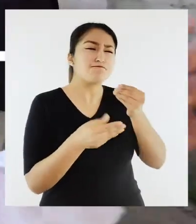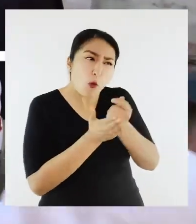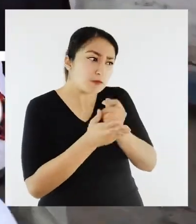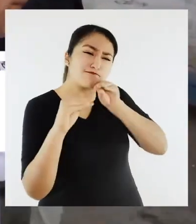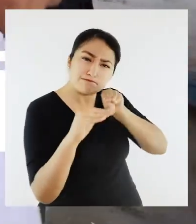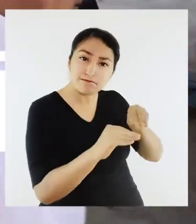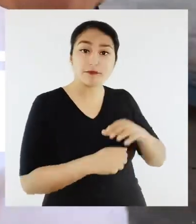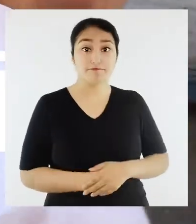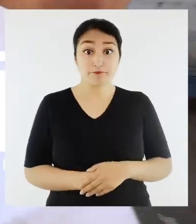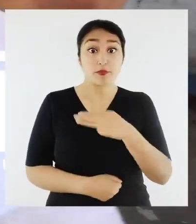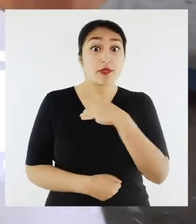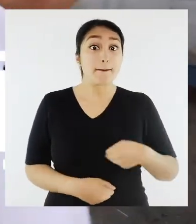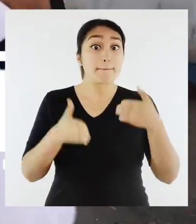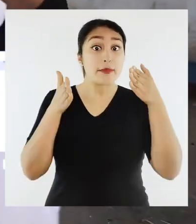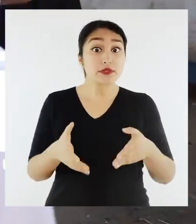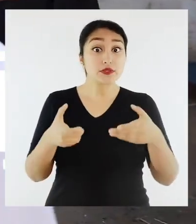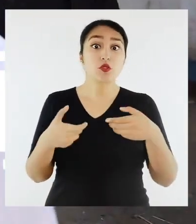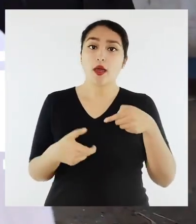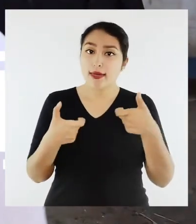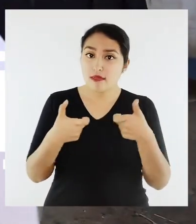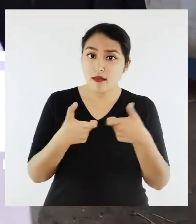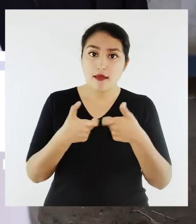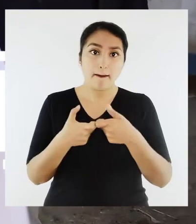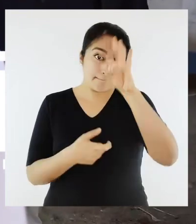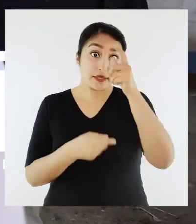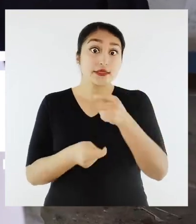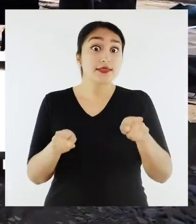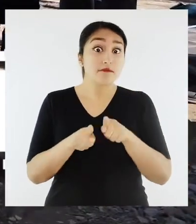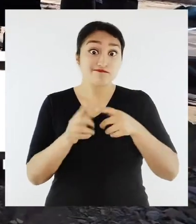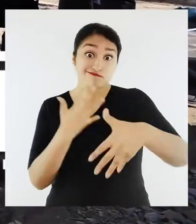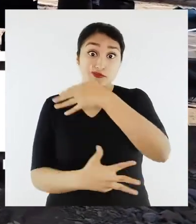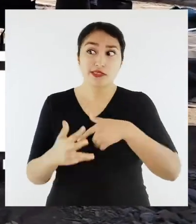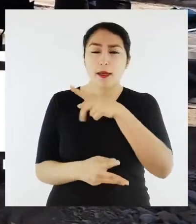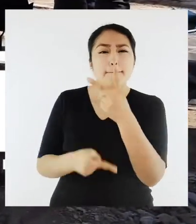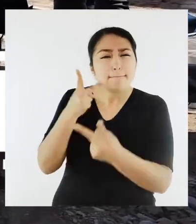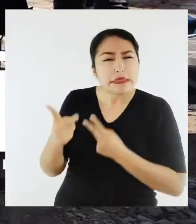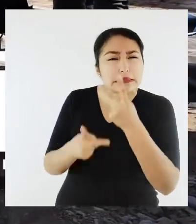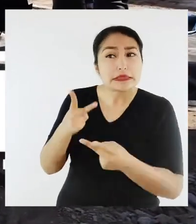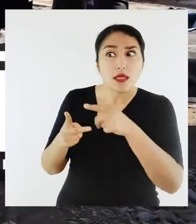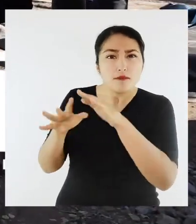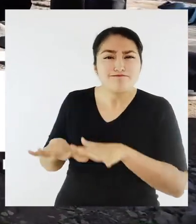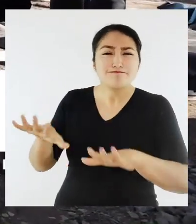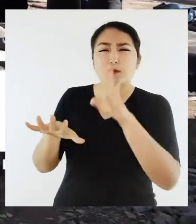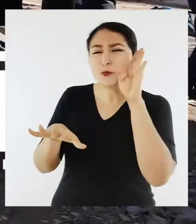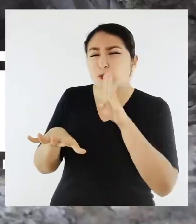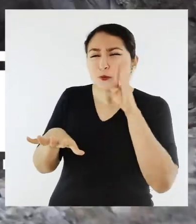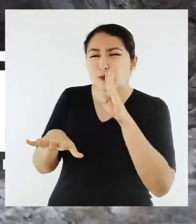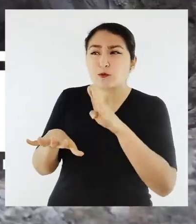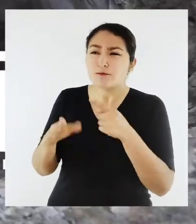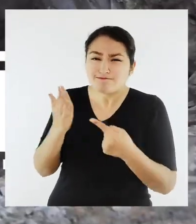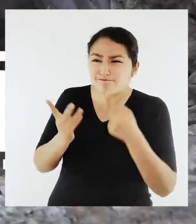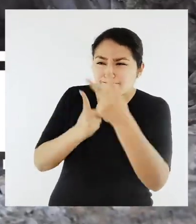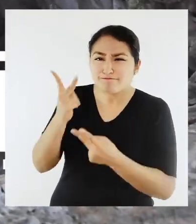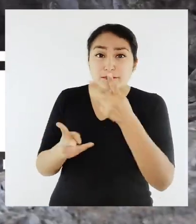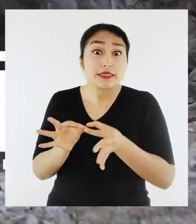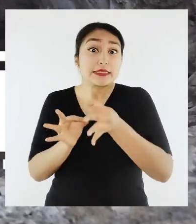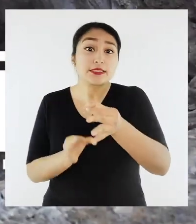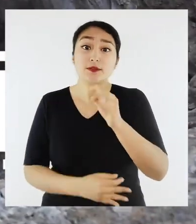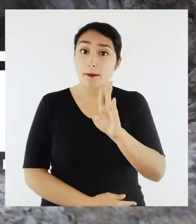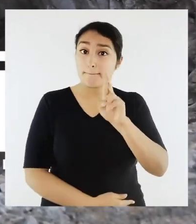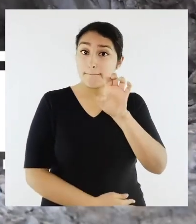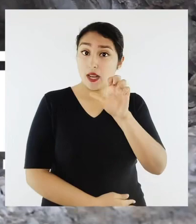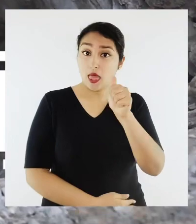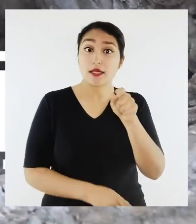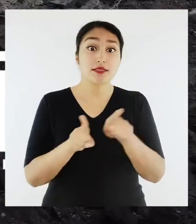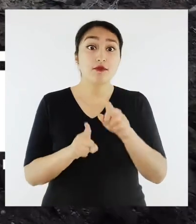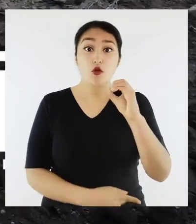ministros de Energía y Minas y del Ambiente realizaron visitas técnicas a pasivos ambientales en los distritos de La Brea y los órganos en la